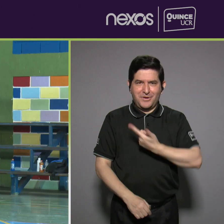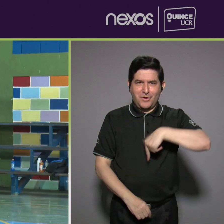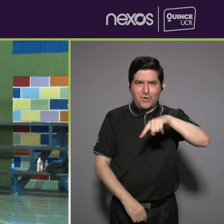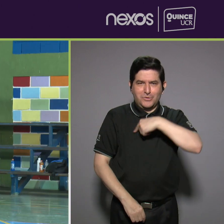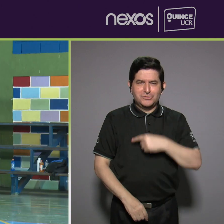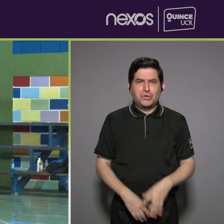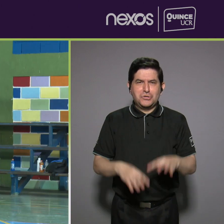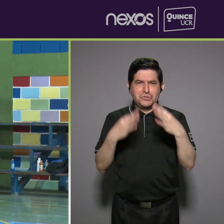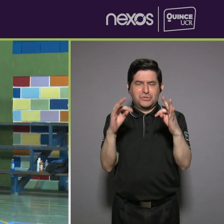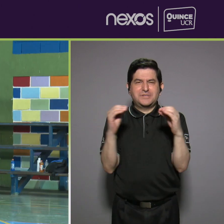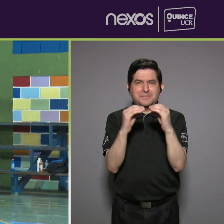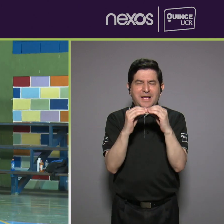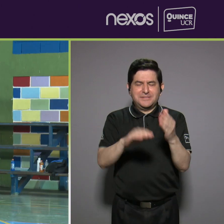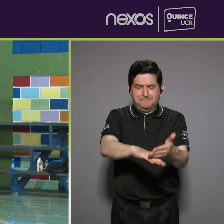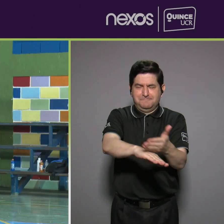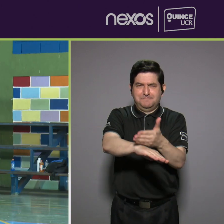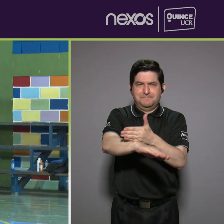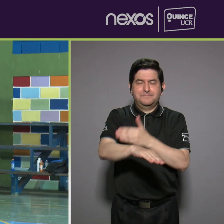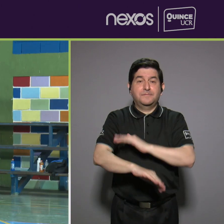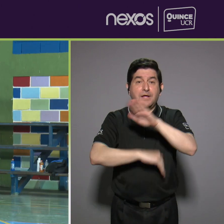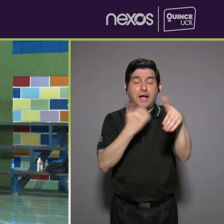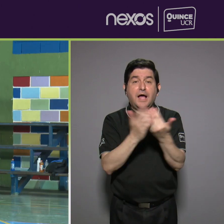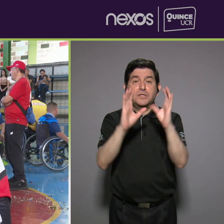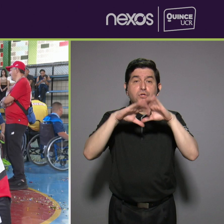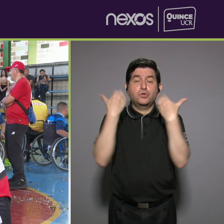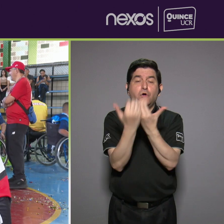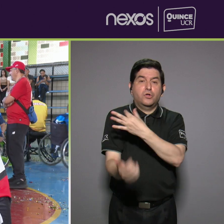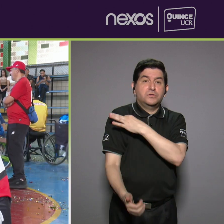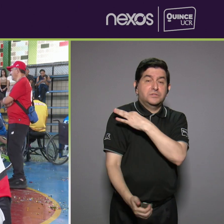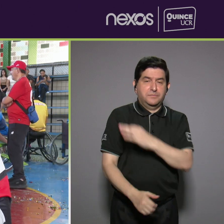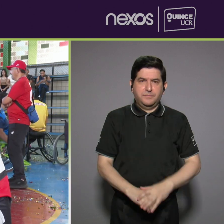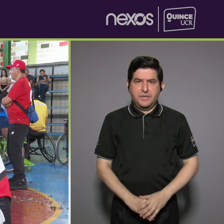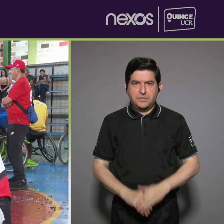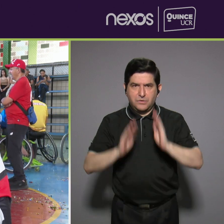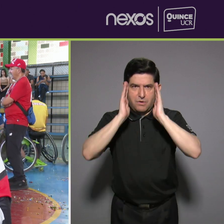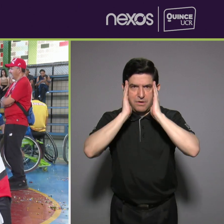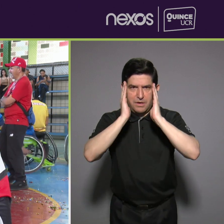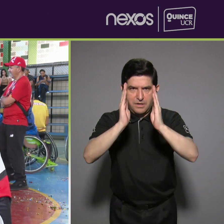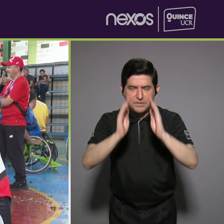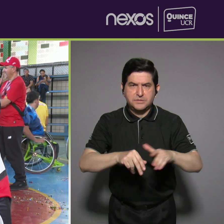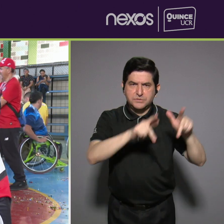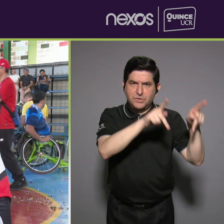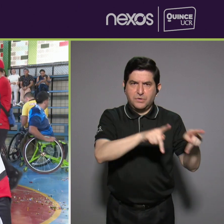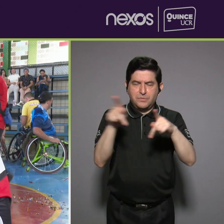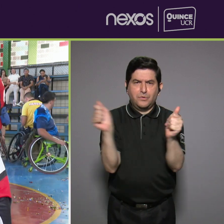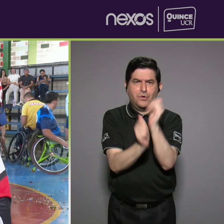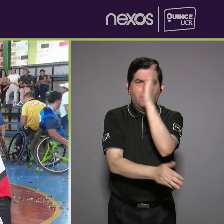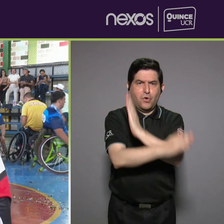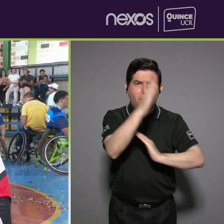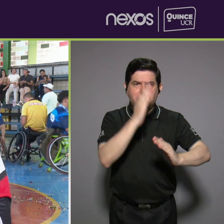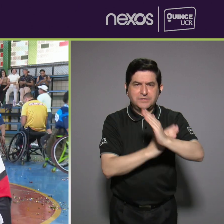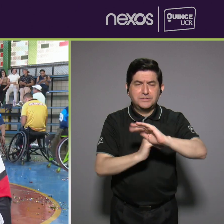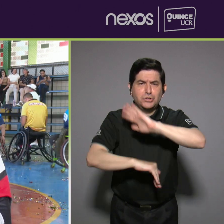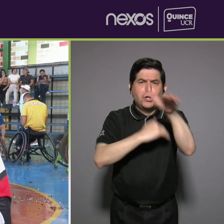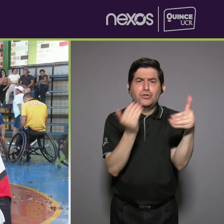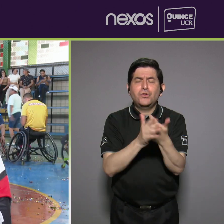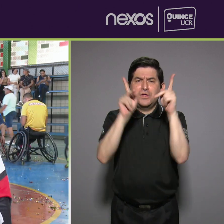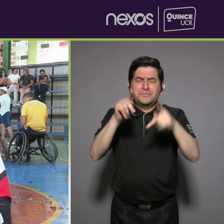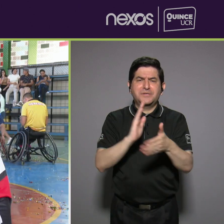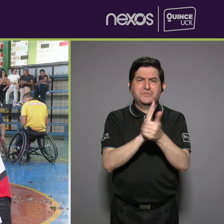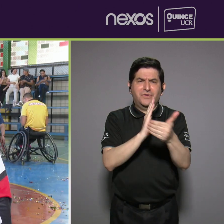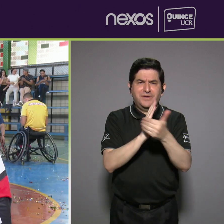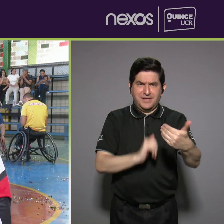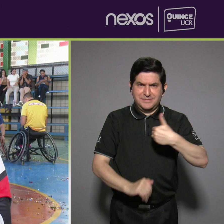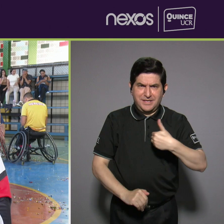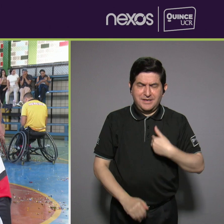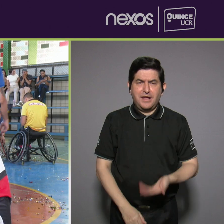todos sacando un poquito más de nivel a todos los comités a que vuelvan a ver hacia las personas con discapacidad todos tenemos talentos todos